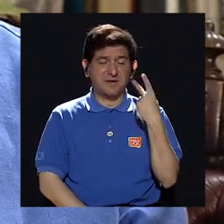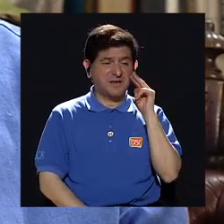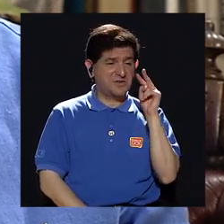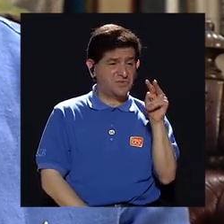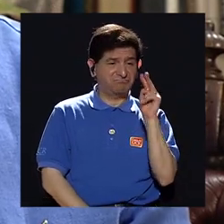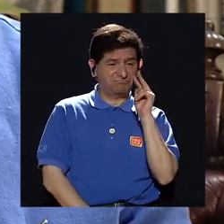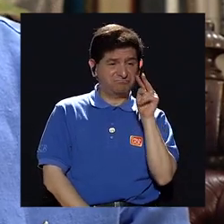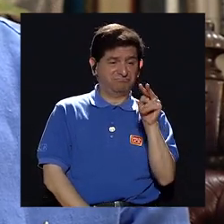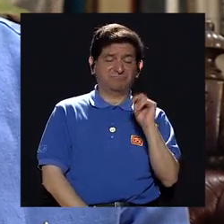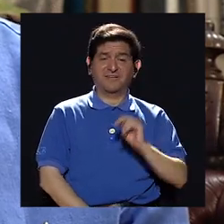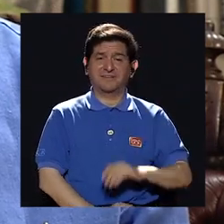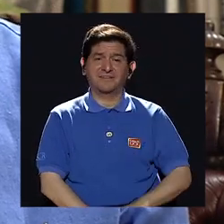vi,